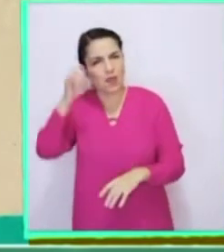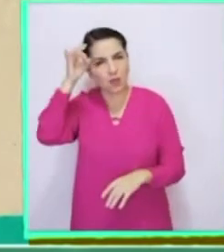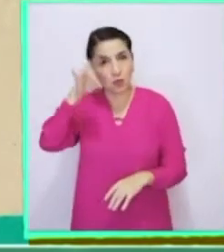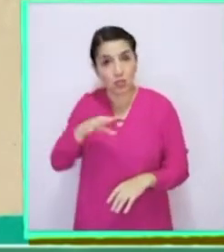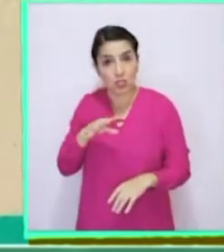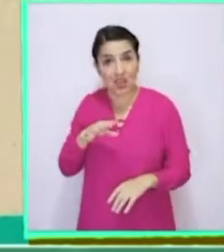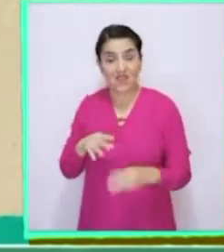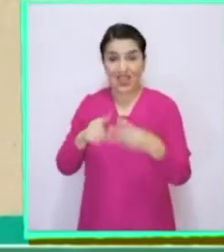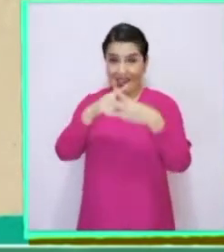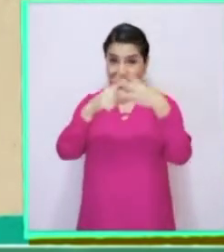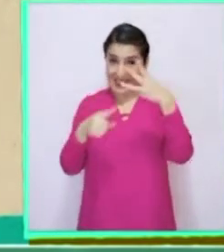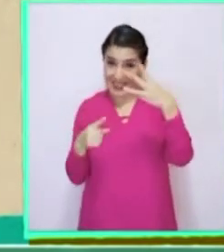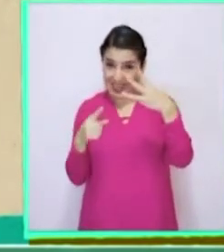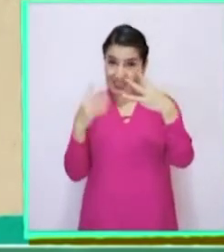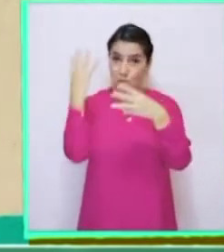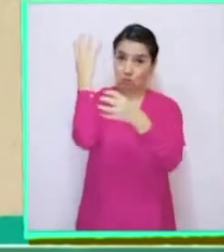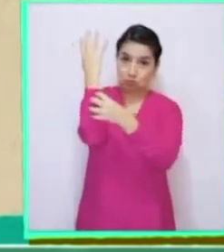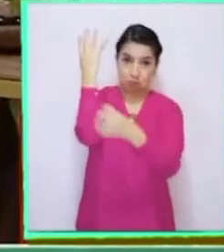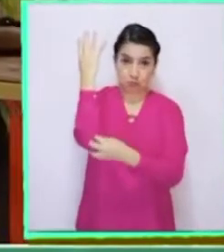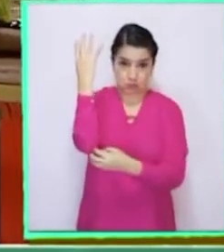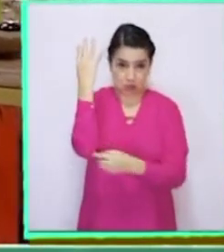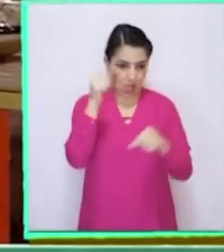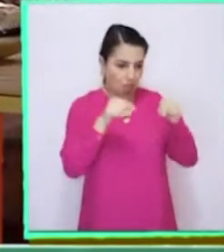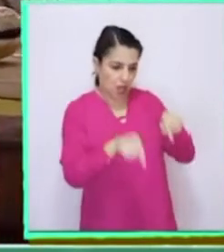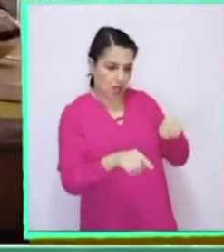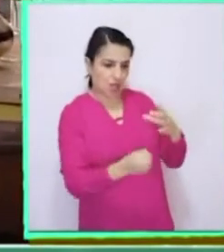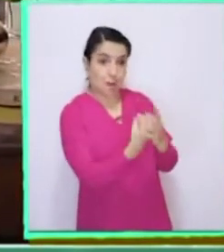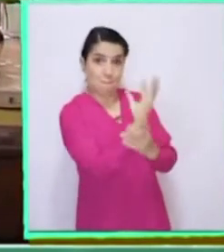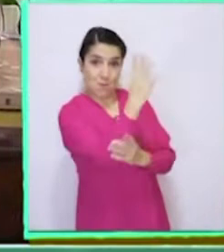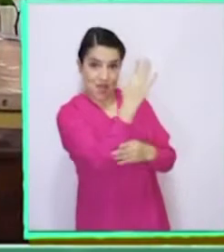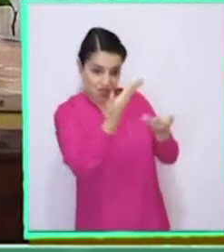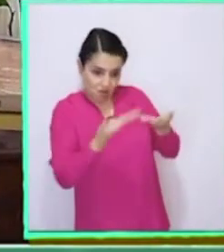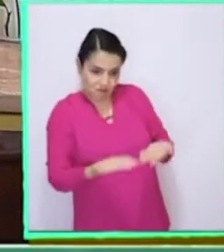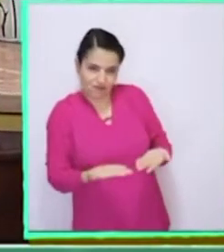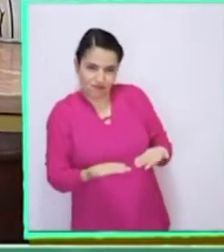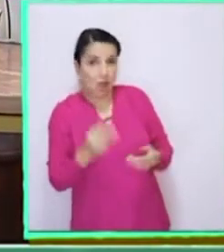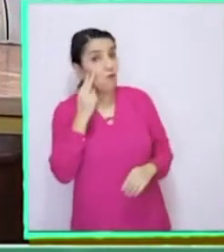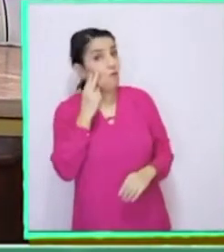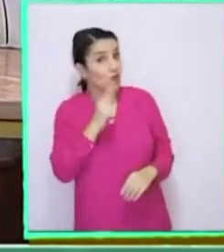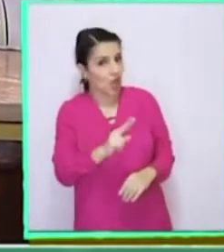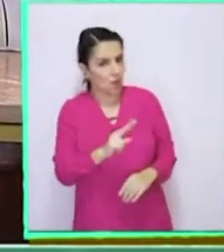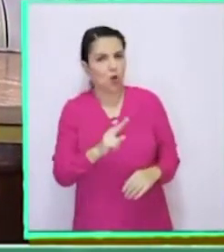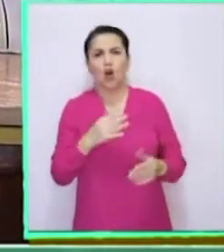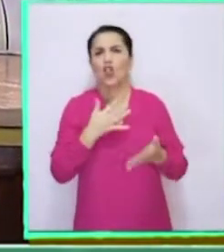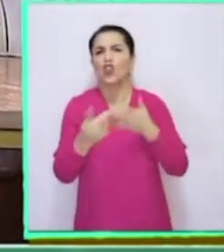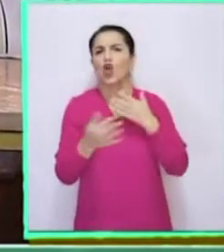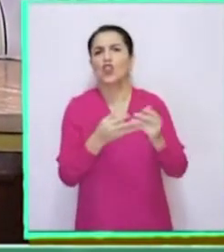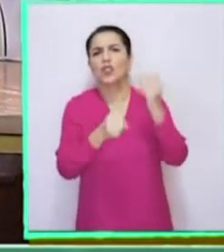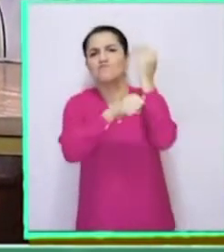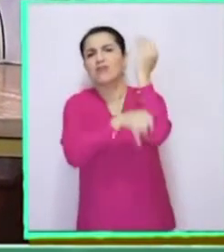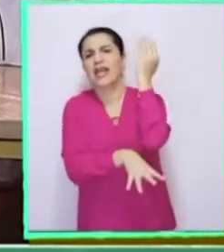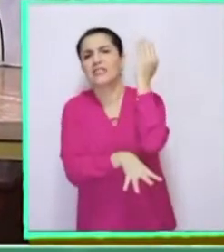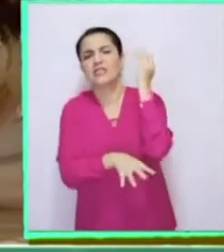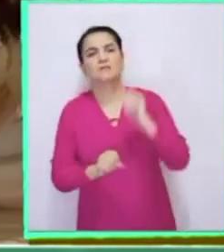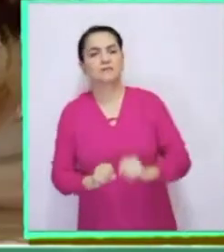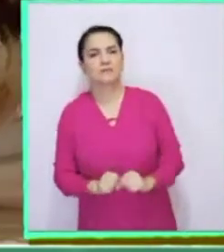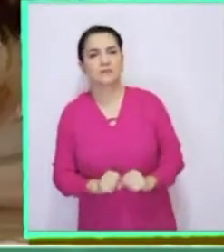ahora esas tres partes de las plantas. En esta planta que tengo aquí. A ver, veamos. ¿Dónde están las raíces?